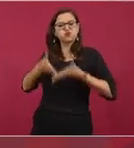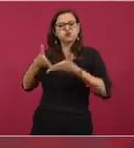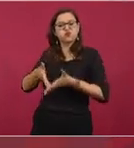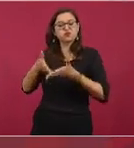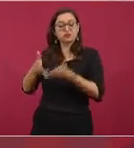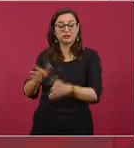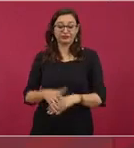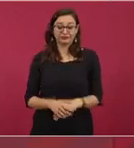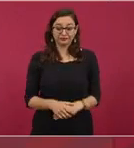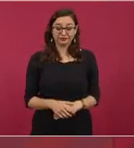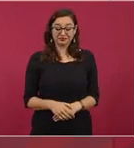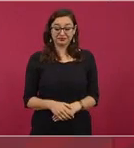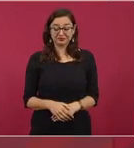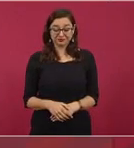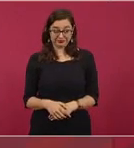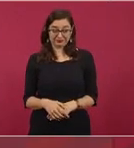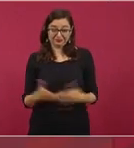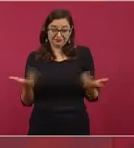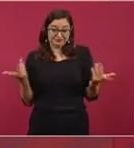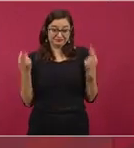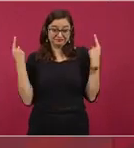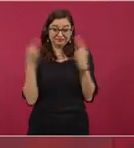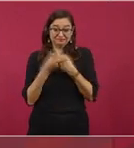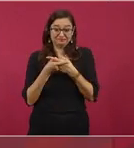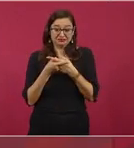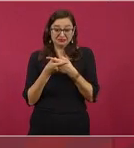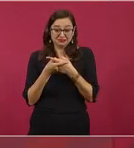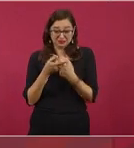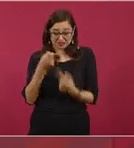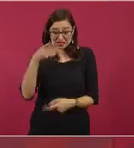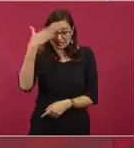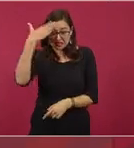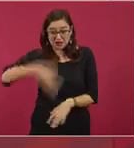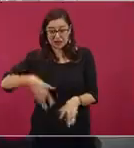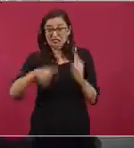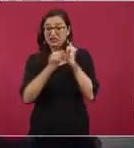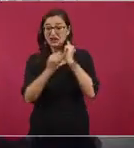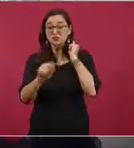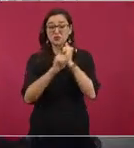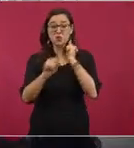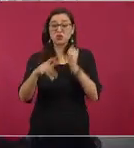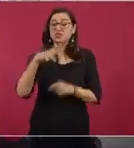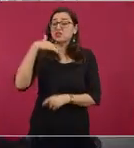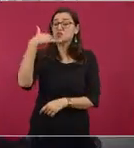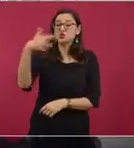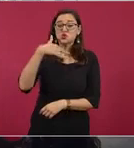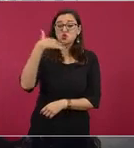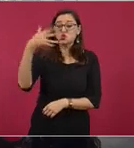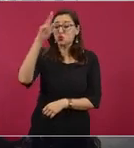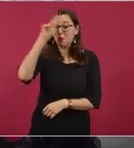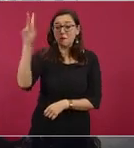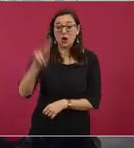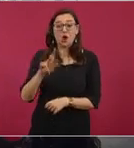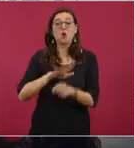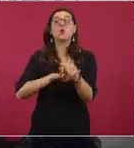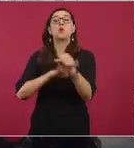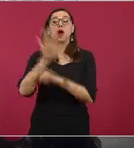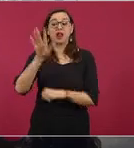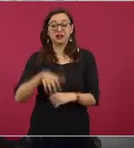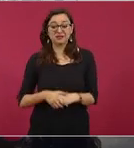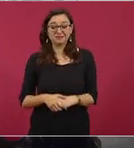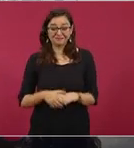que más contaminan son los barcos. No, es que ahora sí,